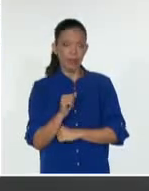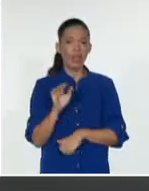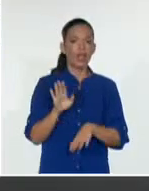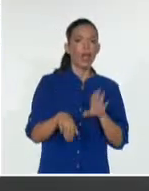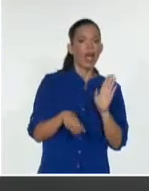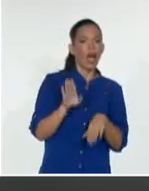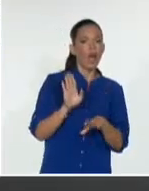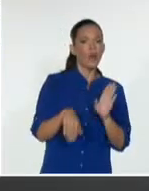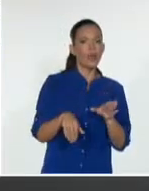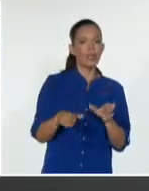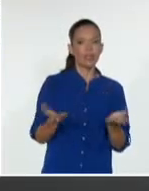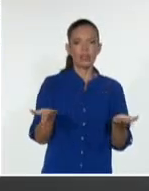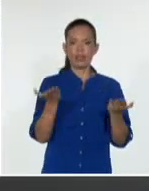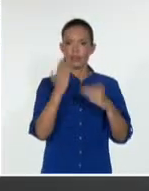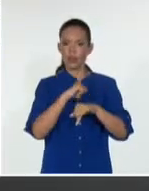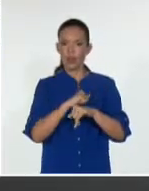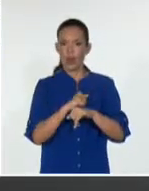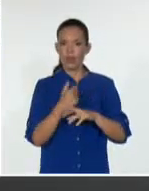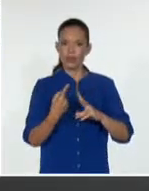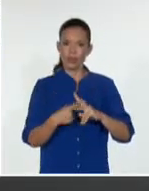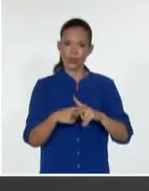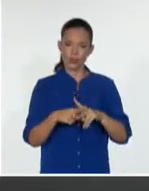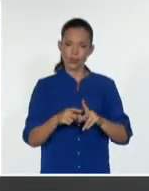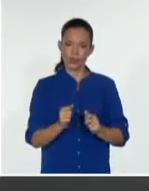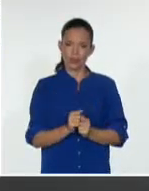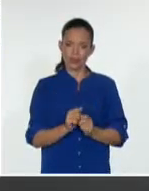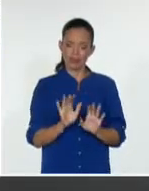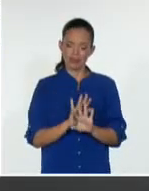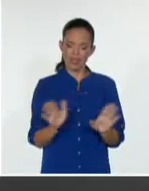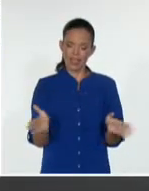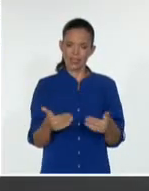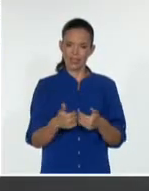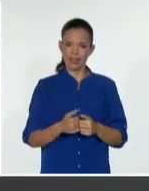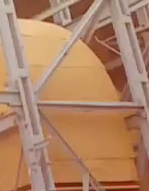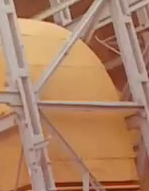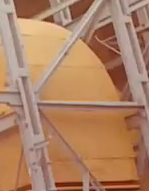terminan maniatando la gestión. Así me despido. Hasta un próximo encuentro.